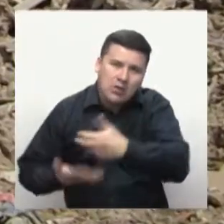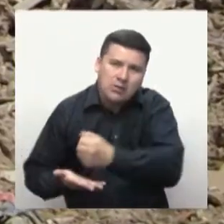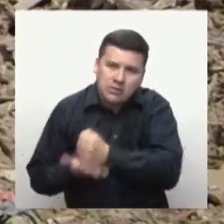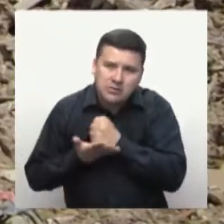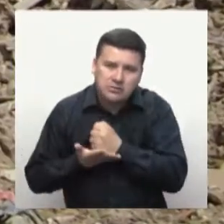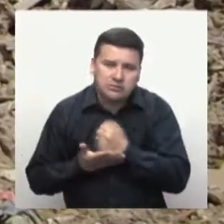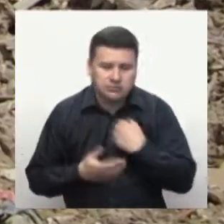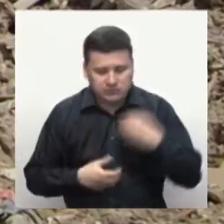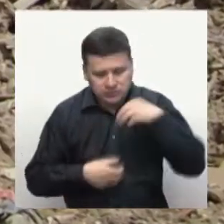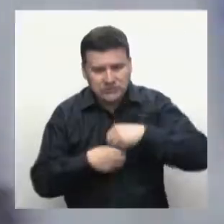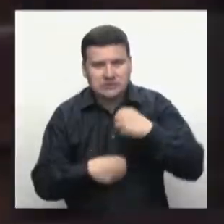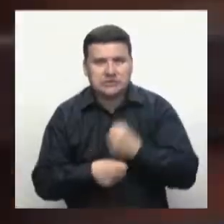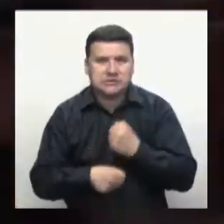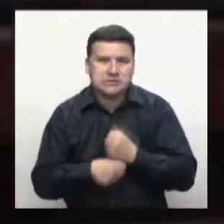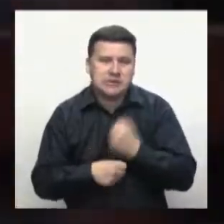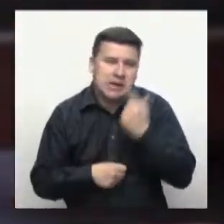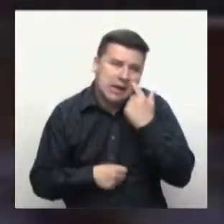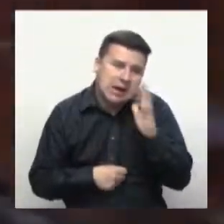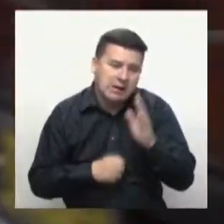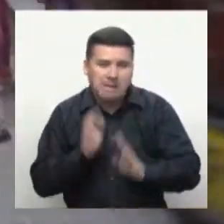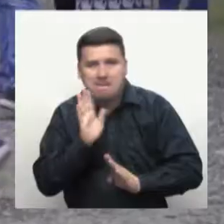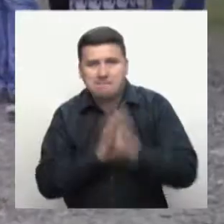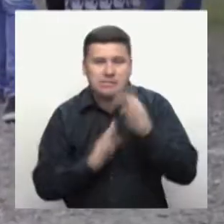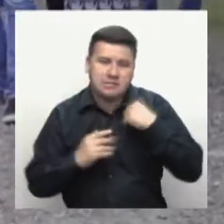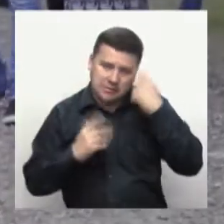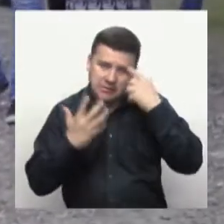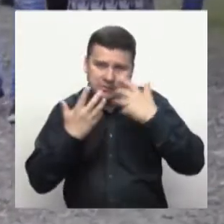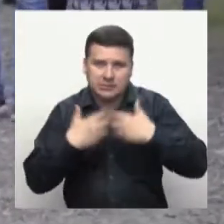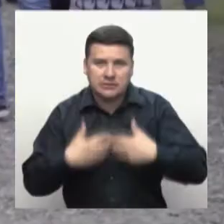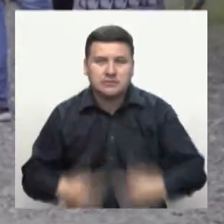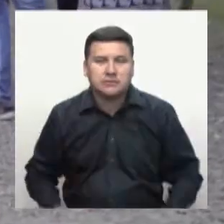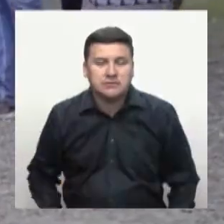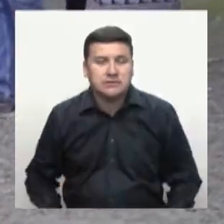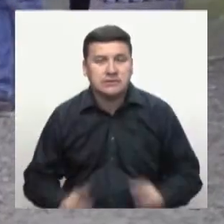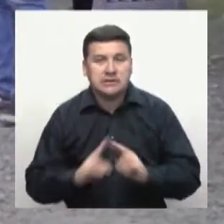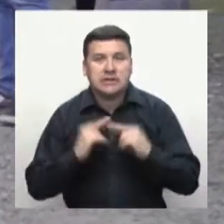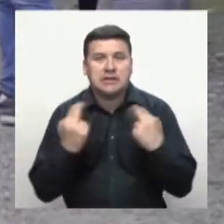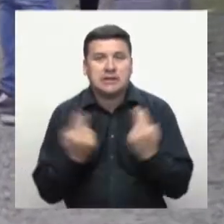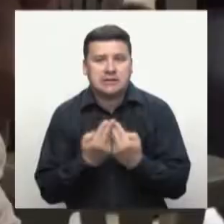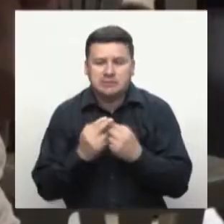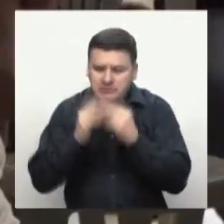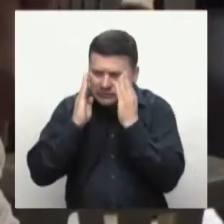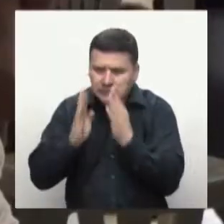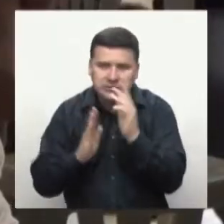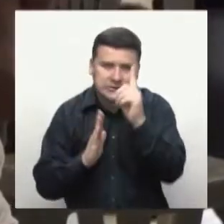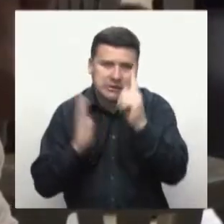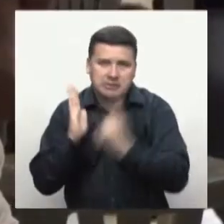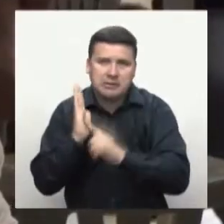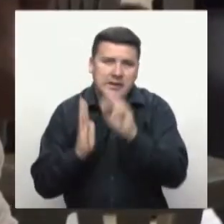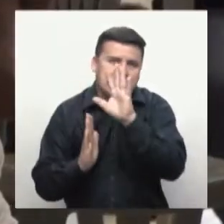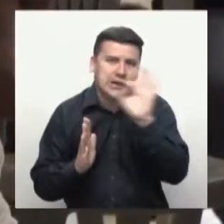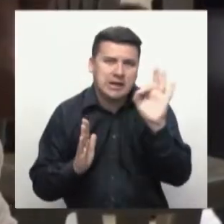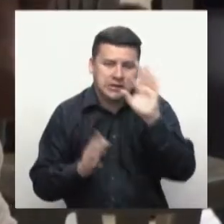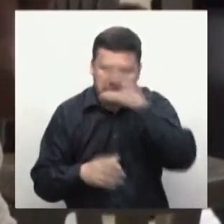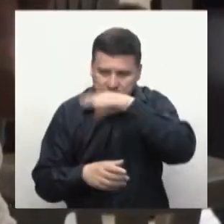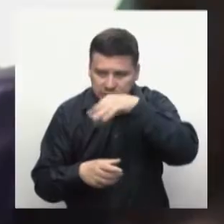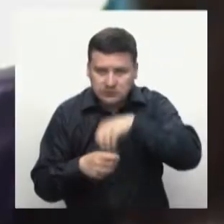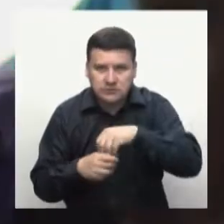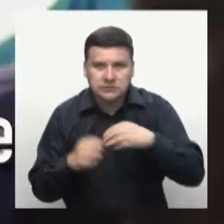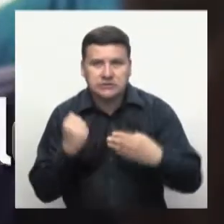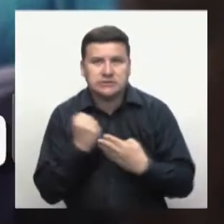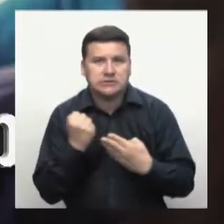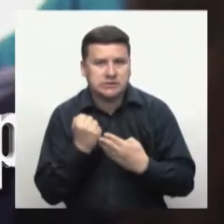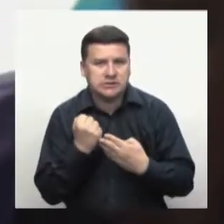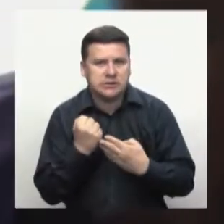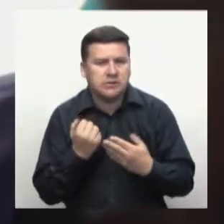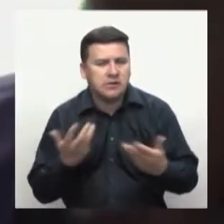vuelvo a arrancar con mi empresa. En la reunión se atendió a más de 1.500 mocoanos y desde el SENA es por medio de programas como Agencia